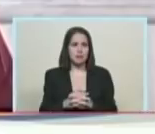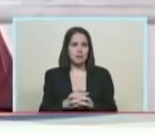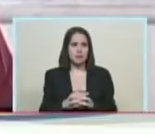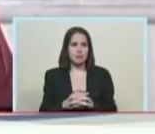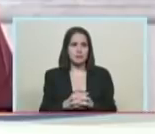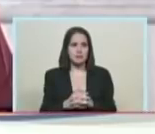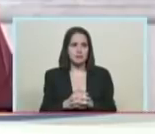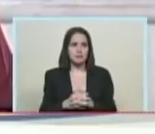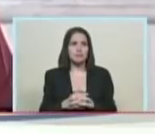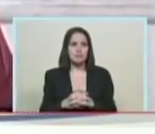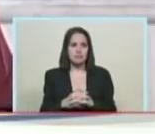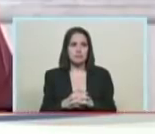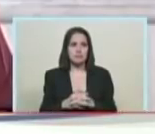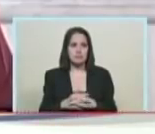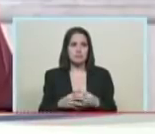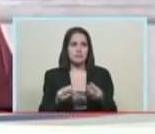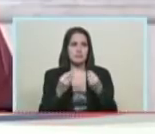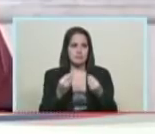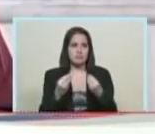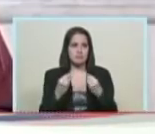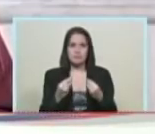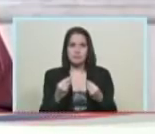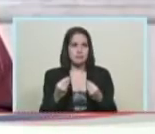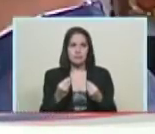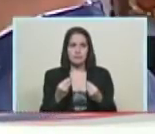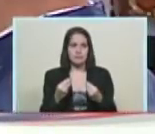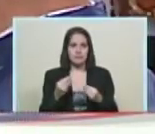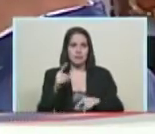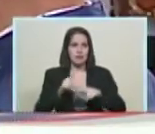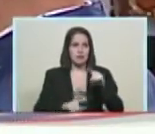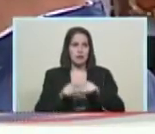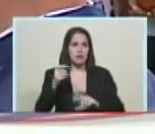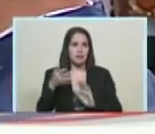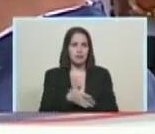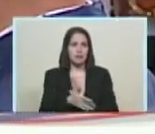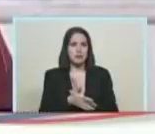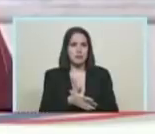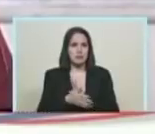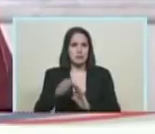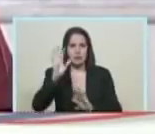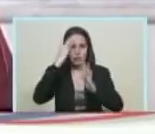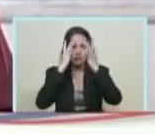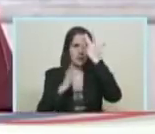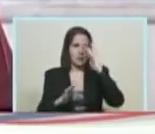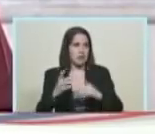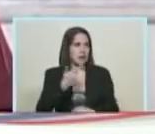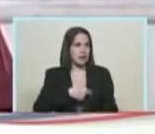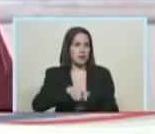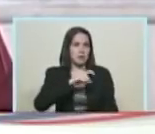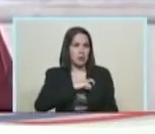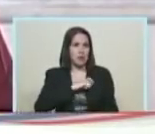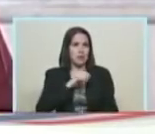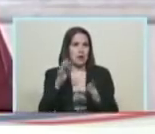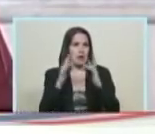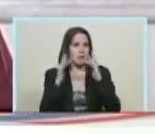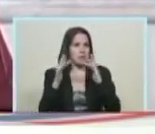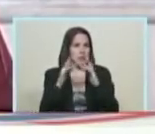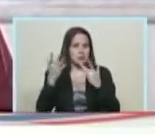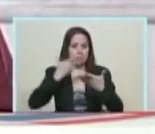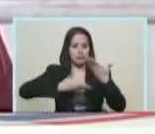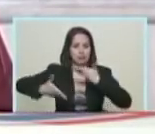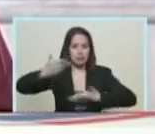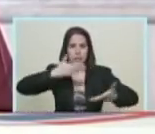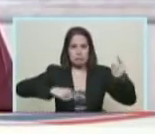vino de España nos vino de España los carnavales y bueno la combinación de todo eso